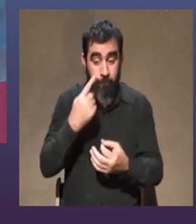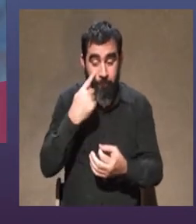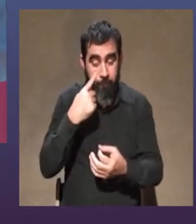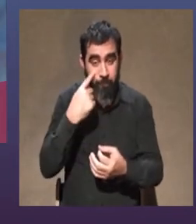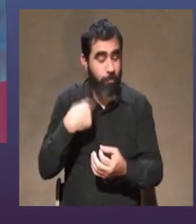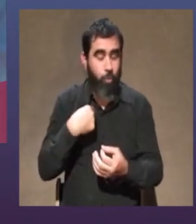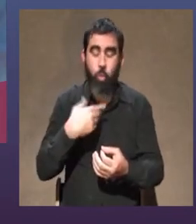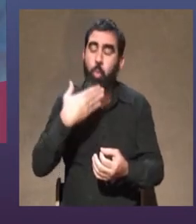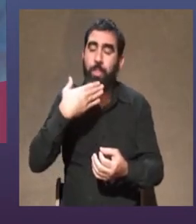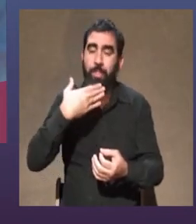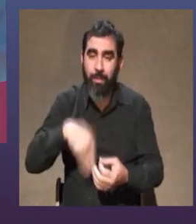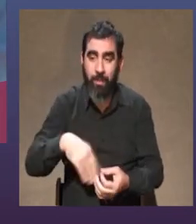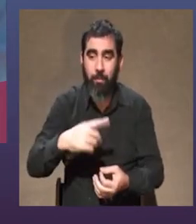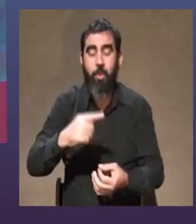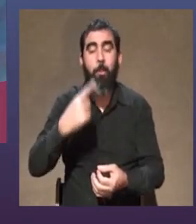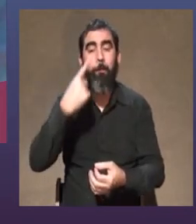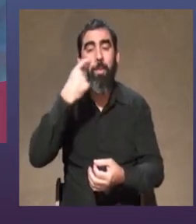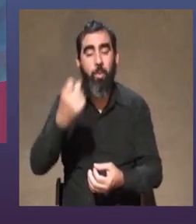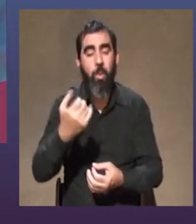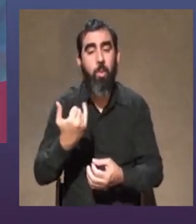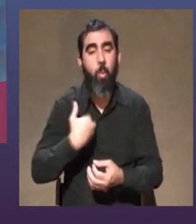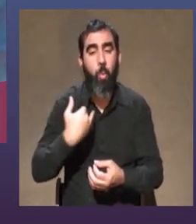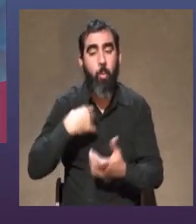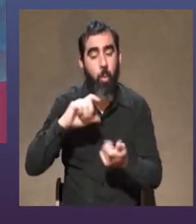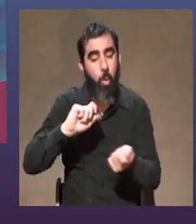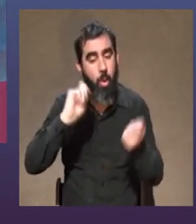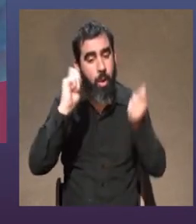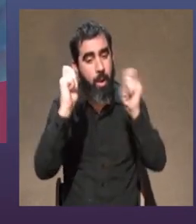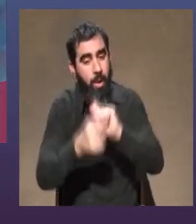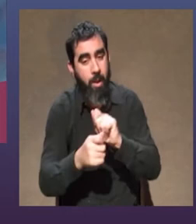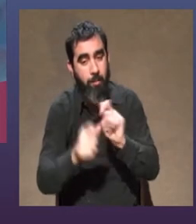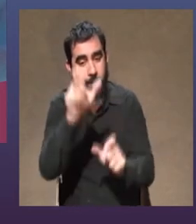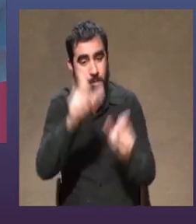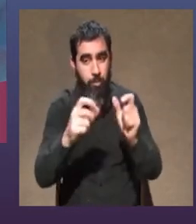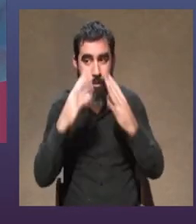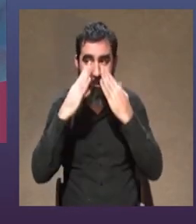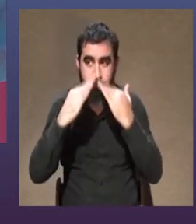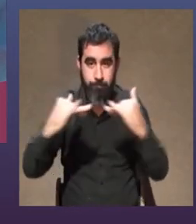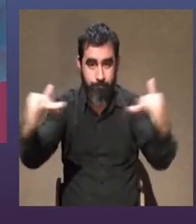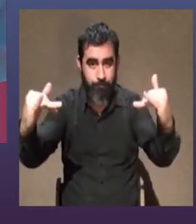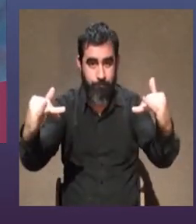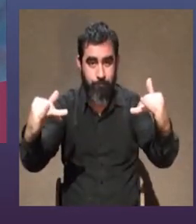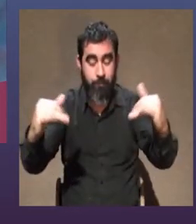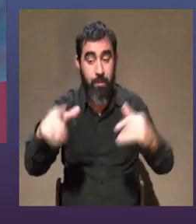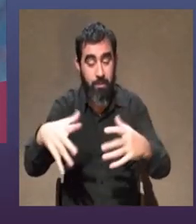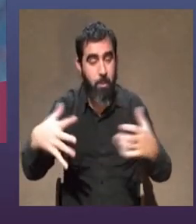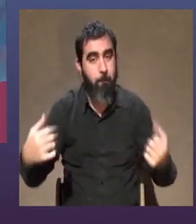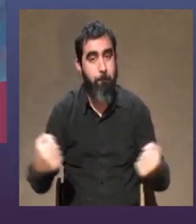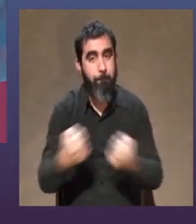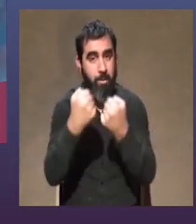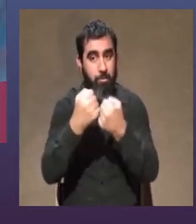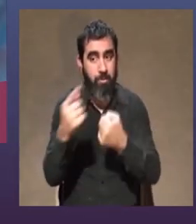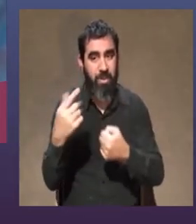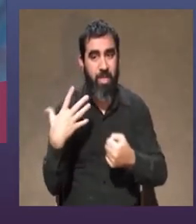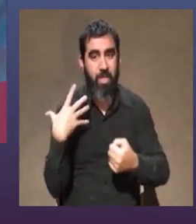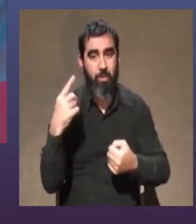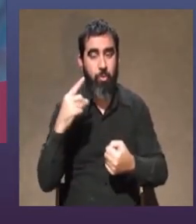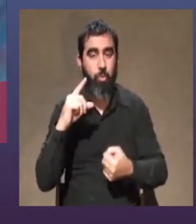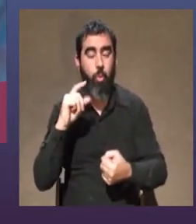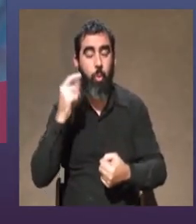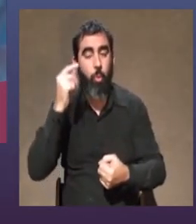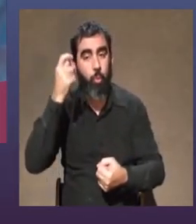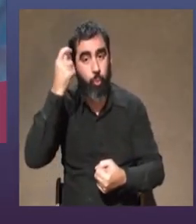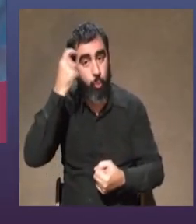lo pude entender pero me di cuenta cómo había transformado a todos los que lo estaban viendo y me impactó más cuando este director ruso nos dice